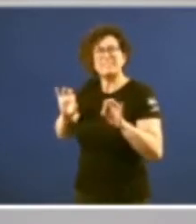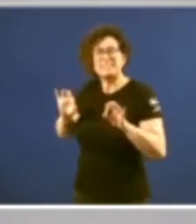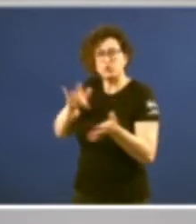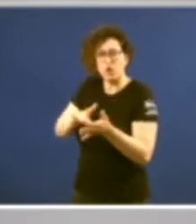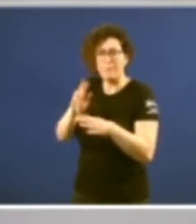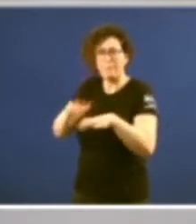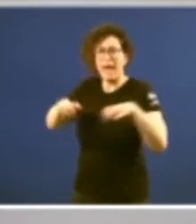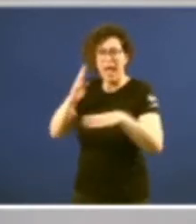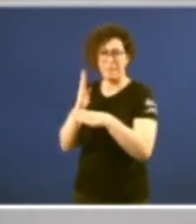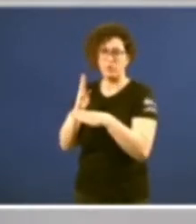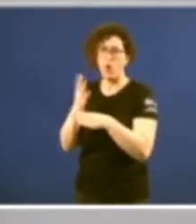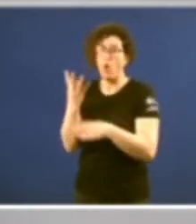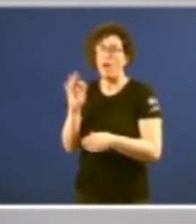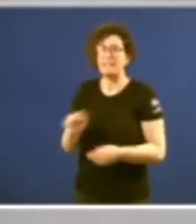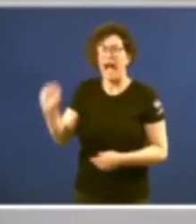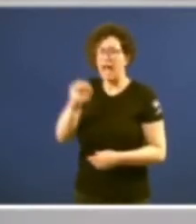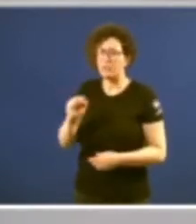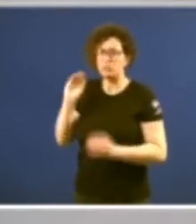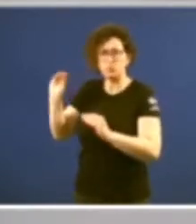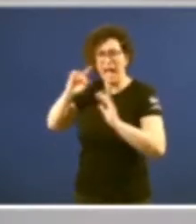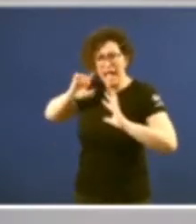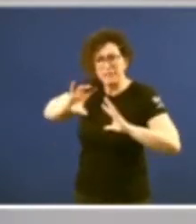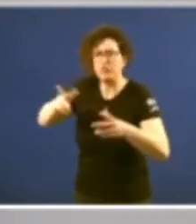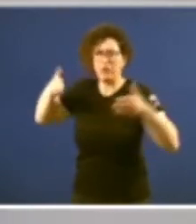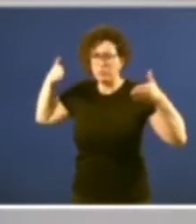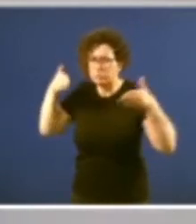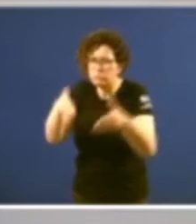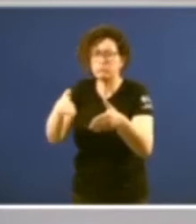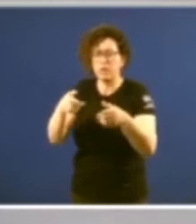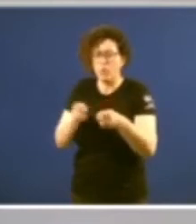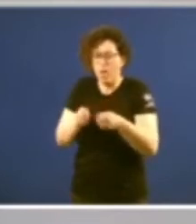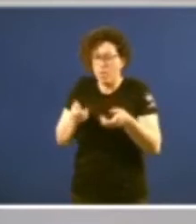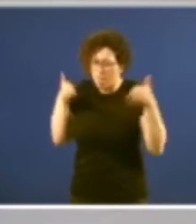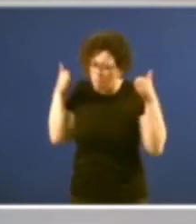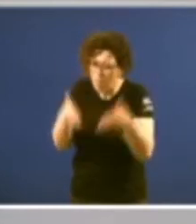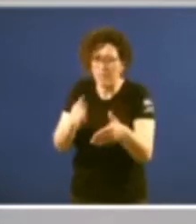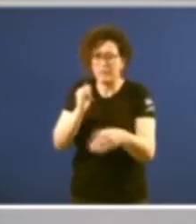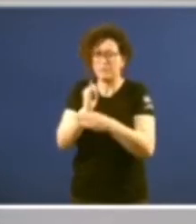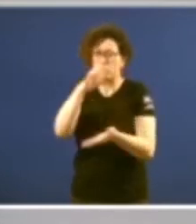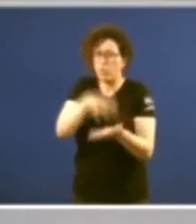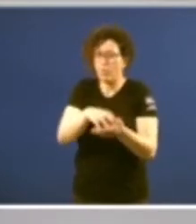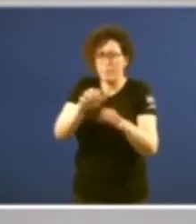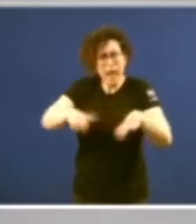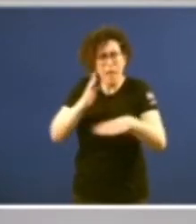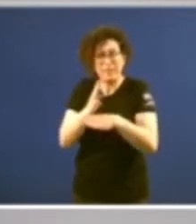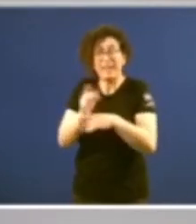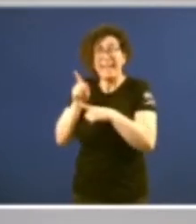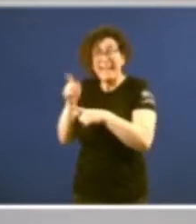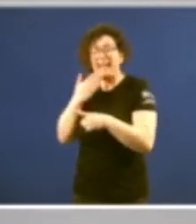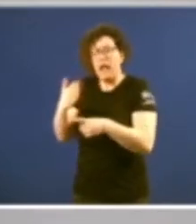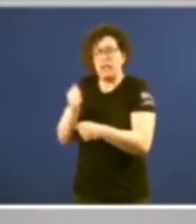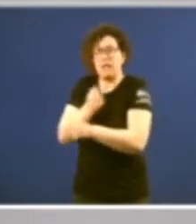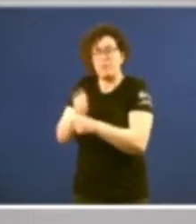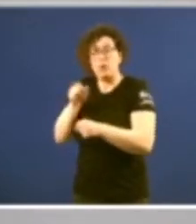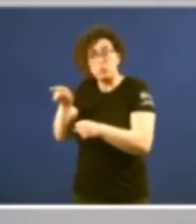nestes 40 anos, con sú dedicación, con sú esfuerzo, con sú entrega á institución parlamentaria, han propiciado,